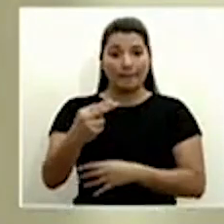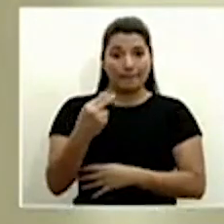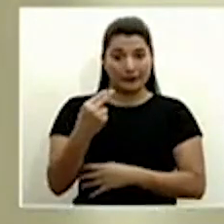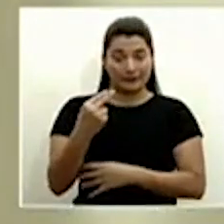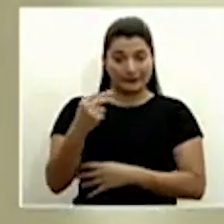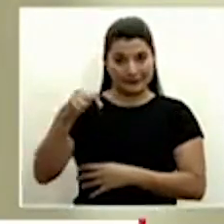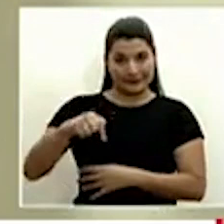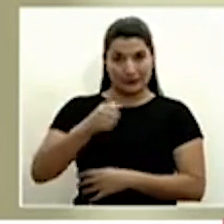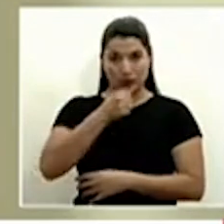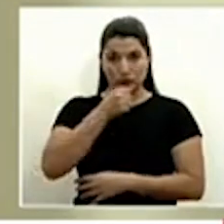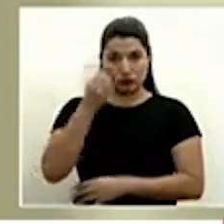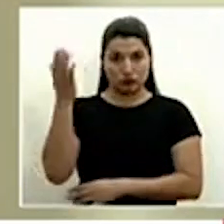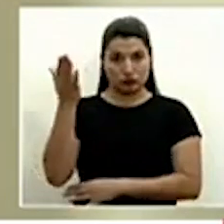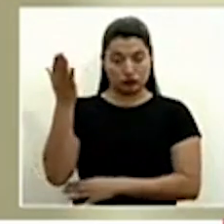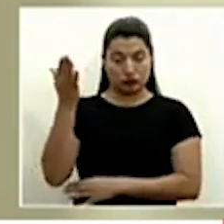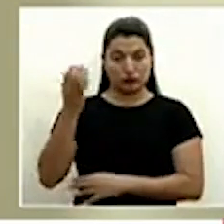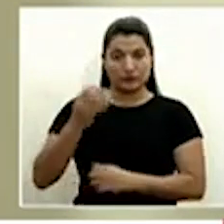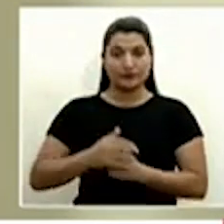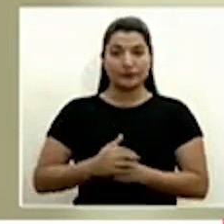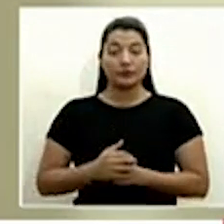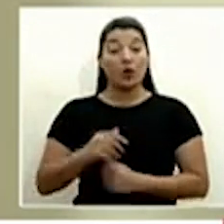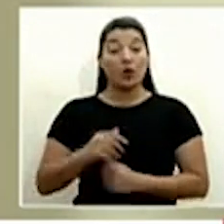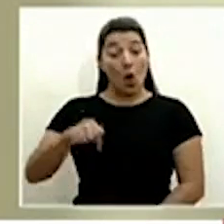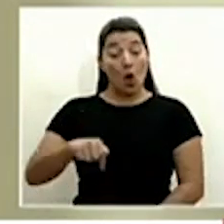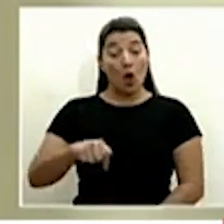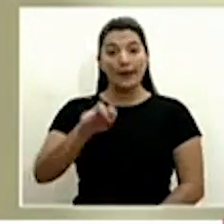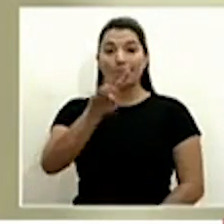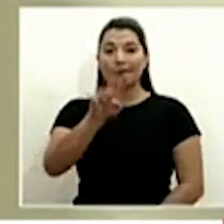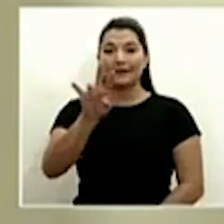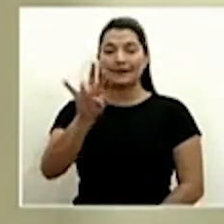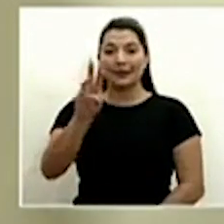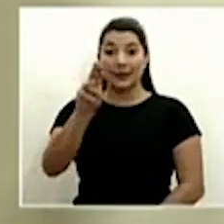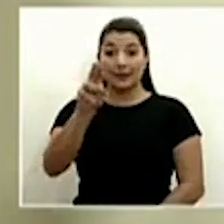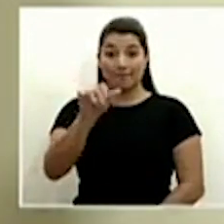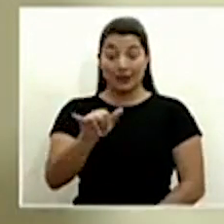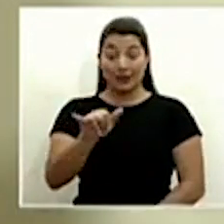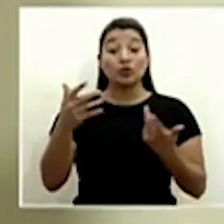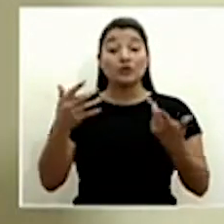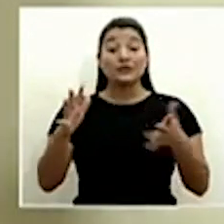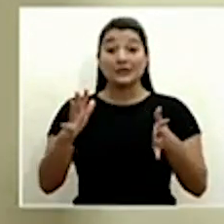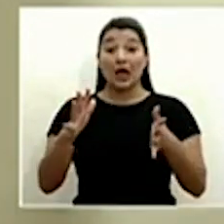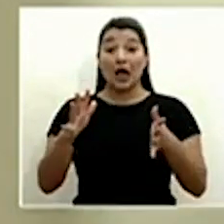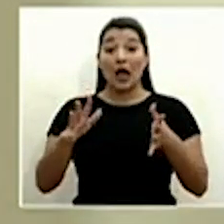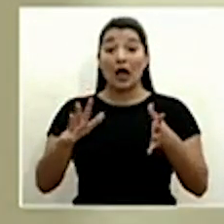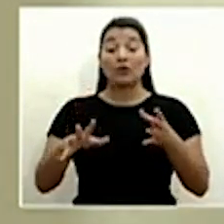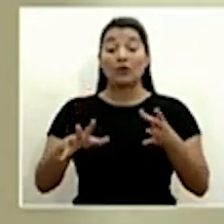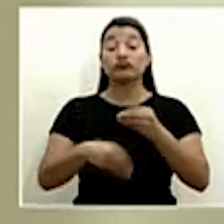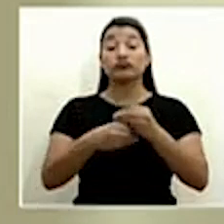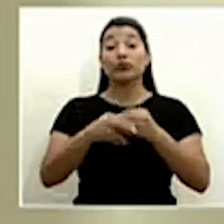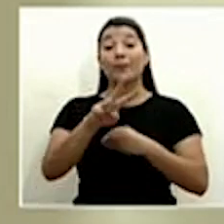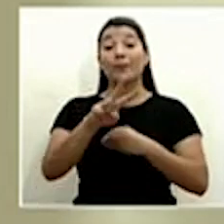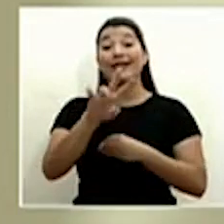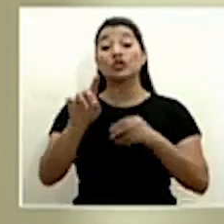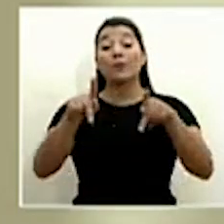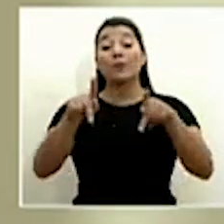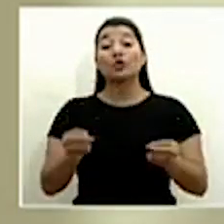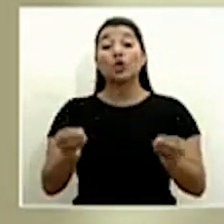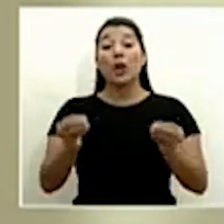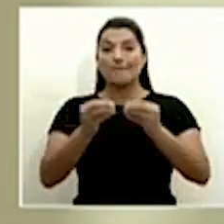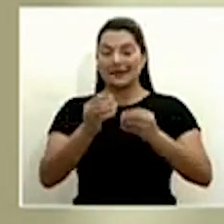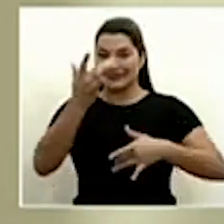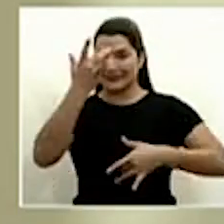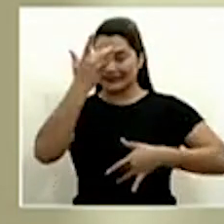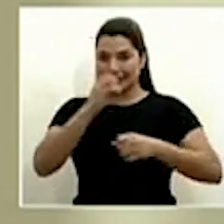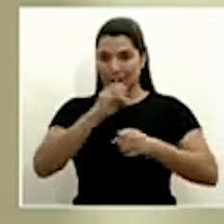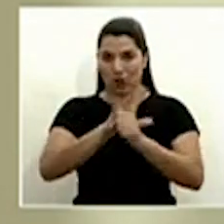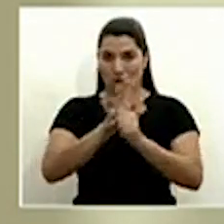al día de hoy, 27 de mayo, se registran 28 casos nuevos de COVID-19 en el